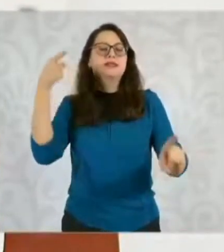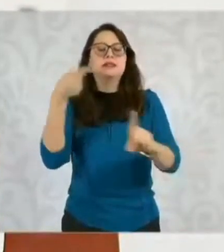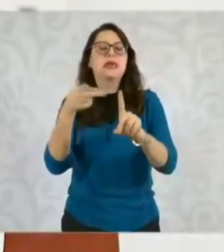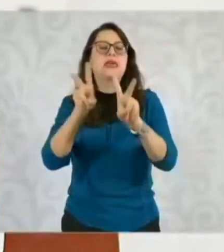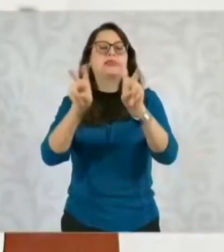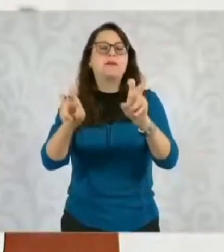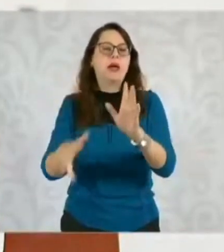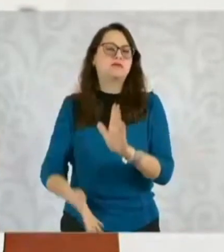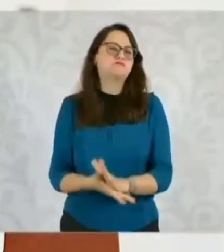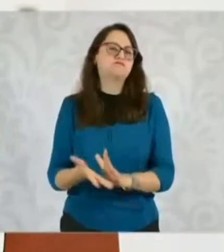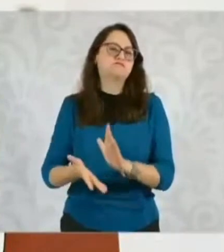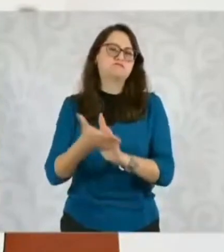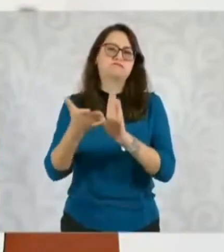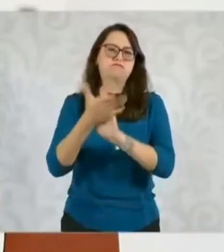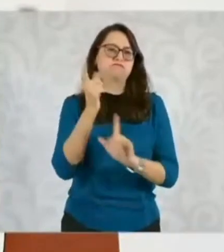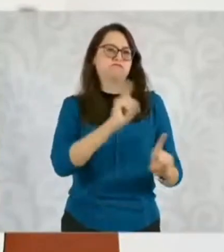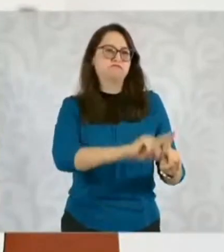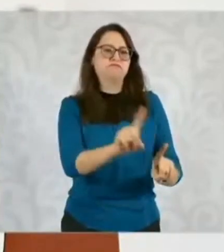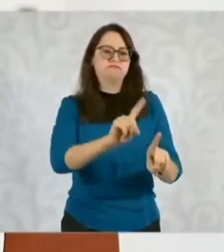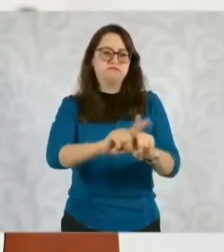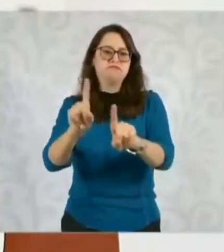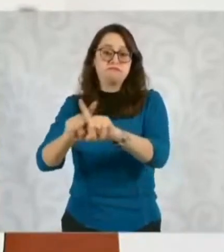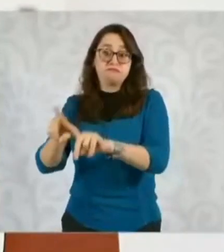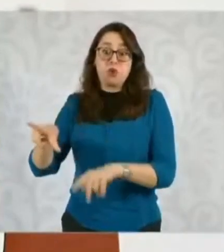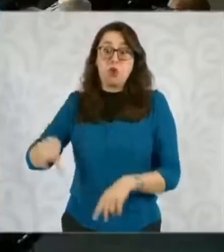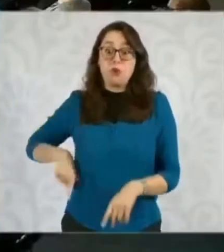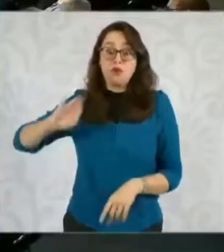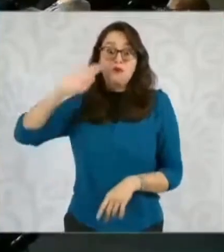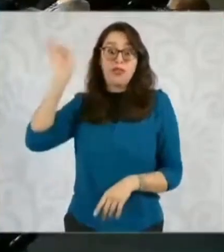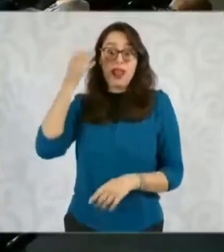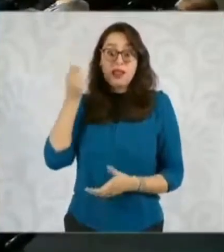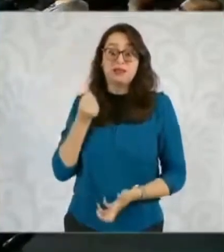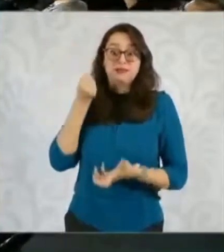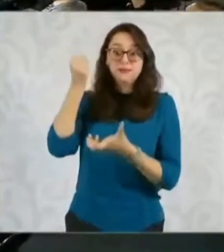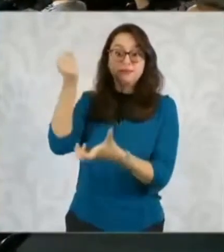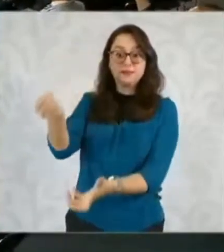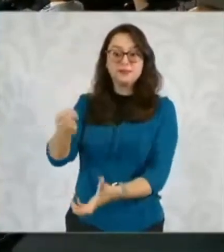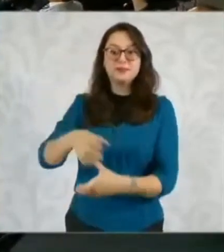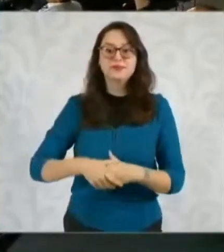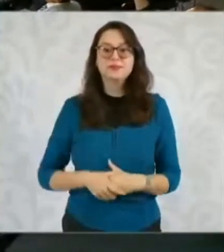tan importantes que se hicieron con recursos federales. Gracias.